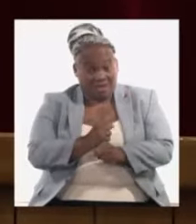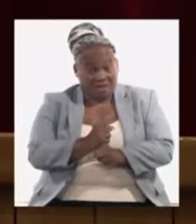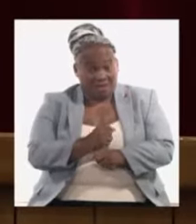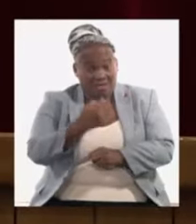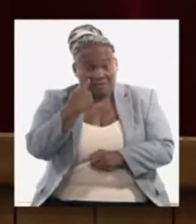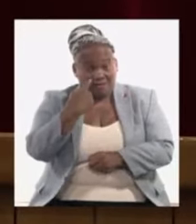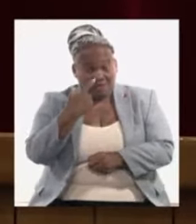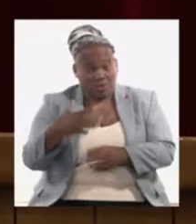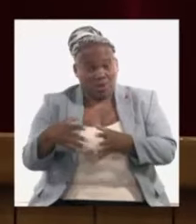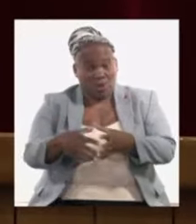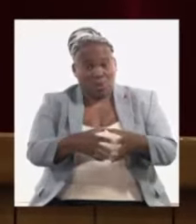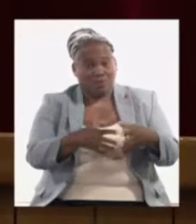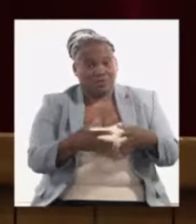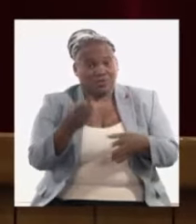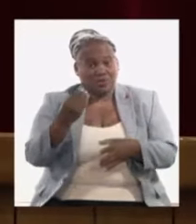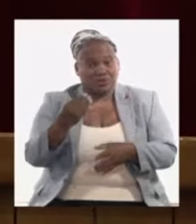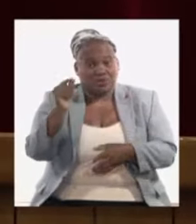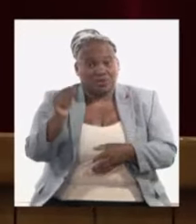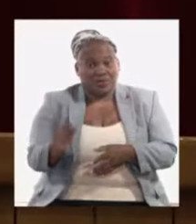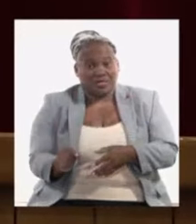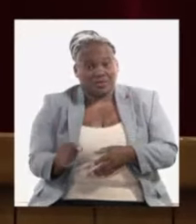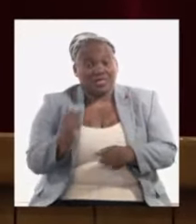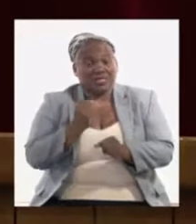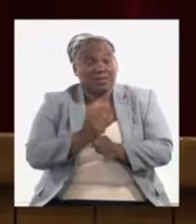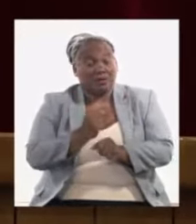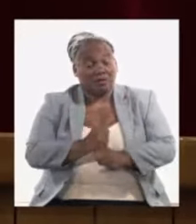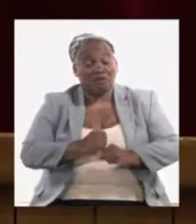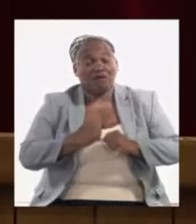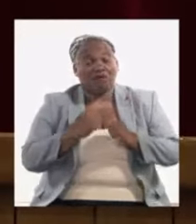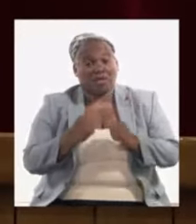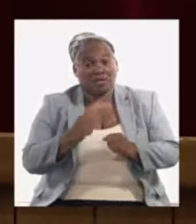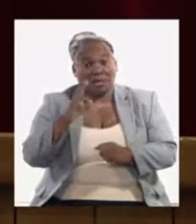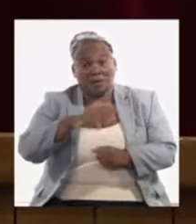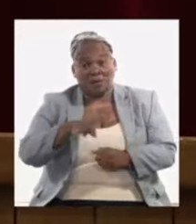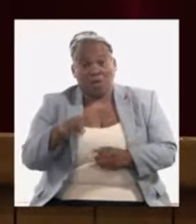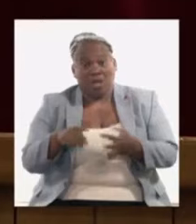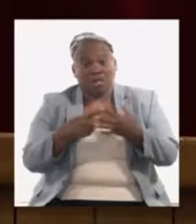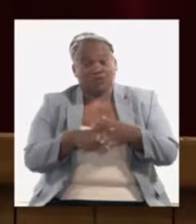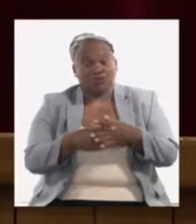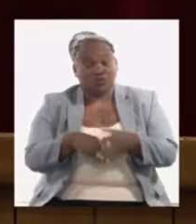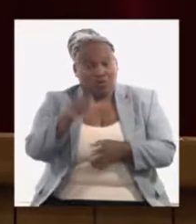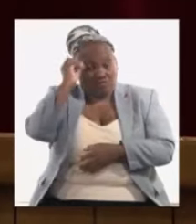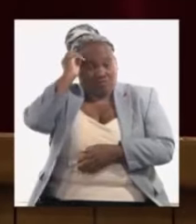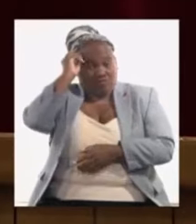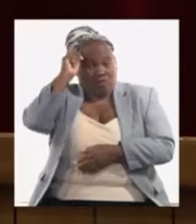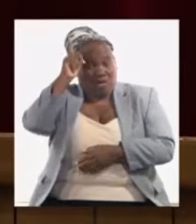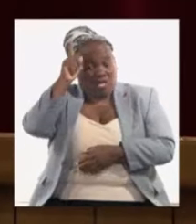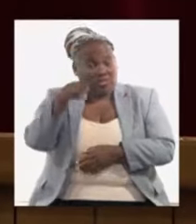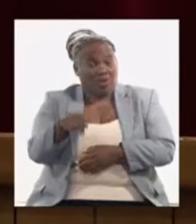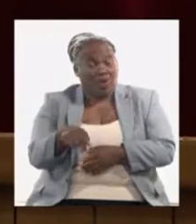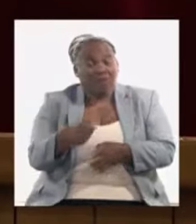comisiones hay mucha gente en este país trabajando durísimo buscando solución innovando enfrentándose a las